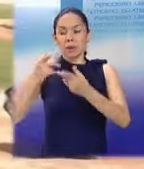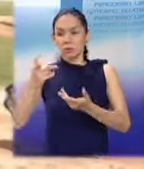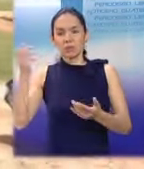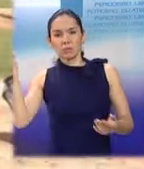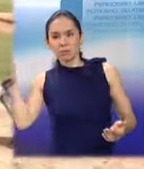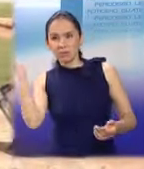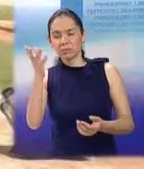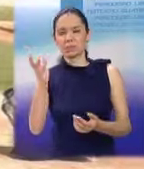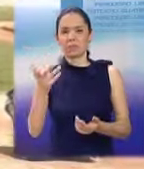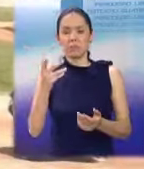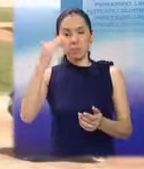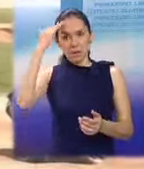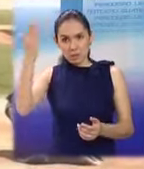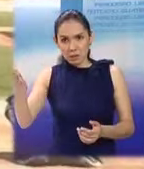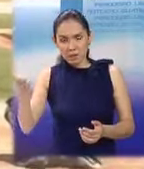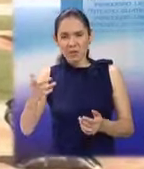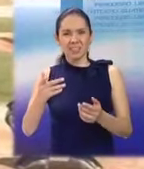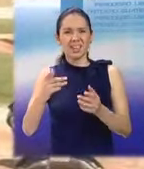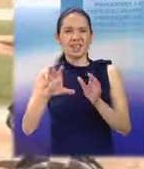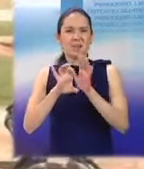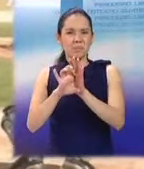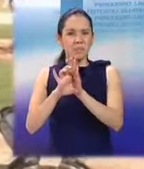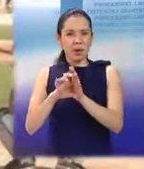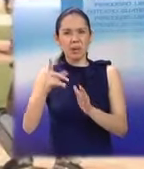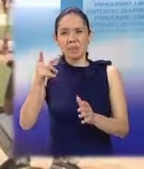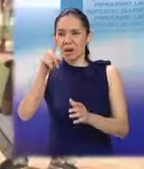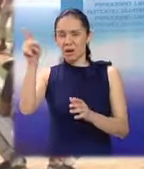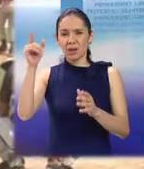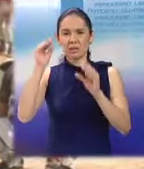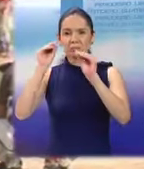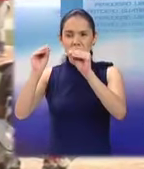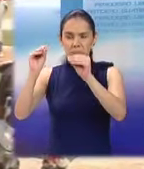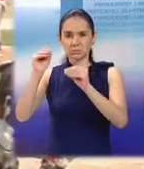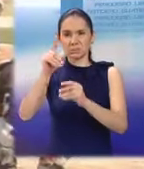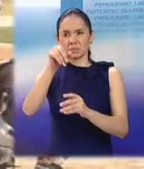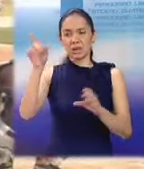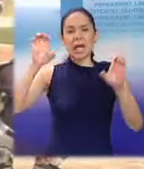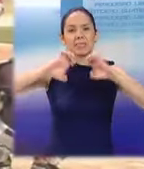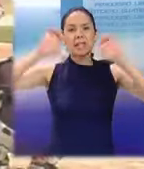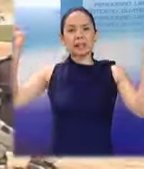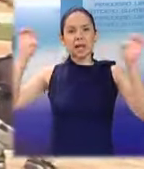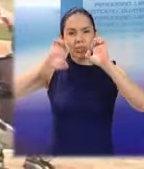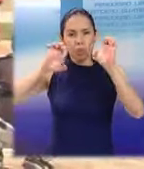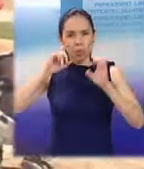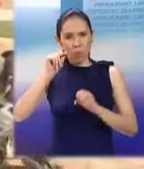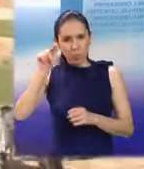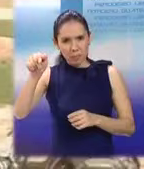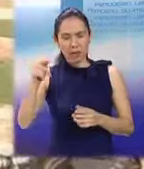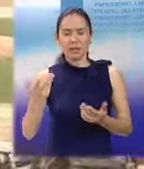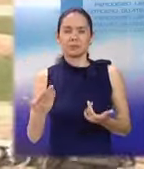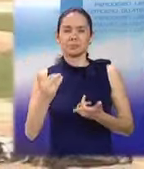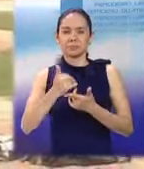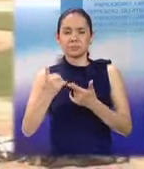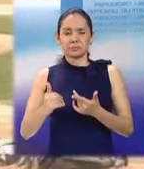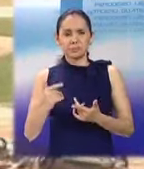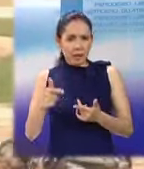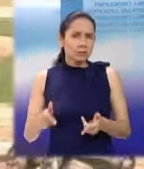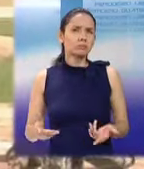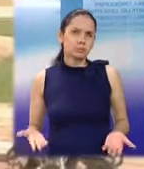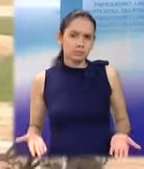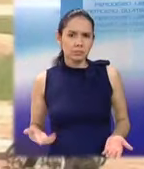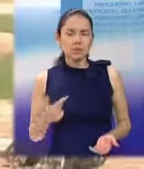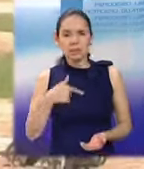hay que saludar para mayores, para entrenador y por supuesto